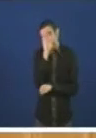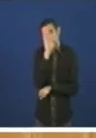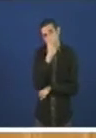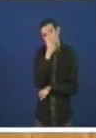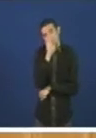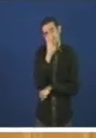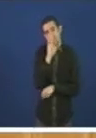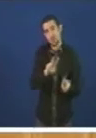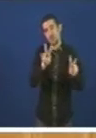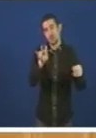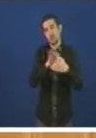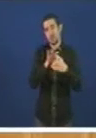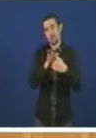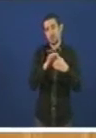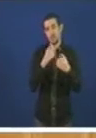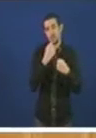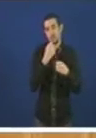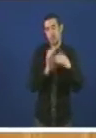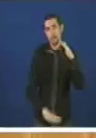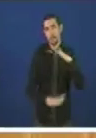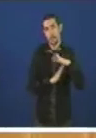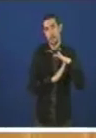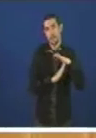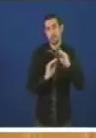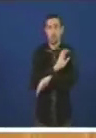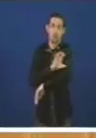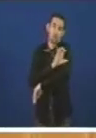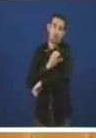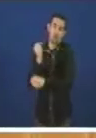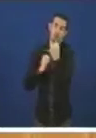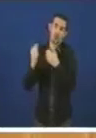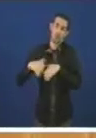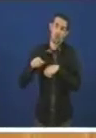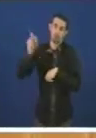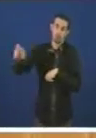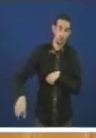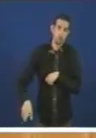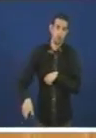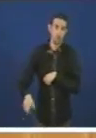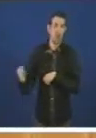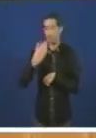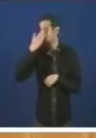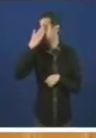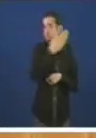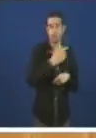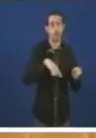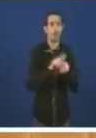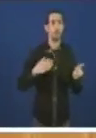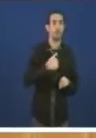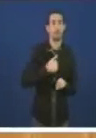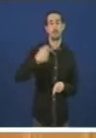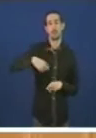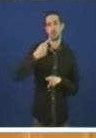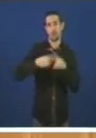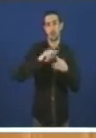nun, vou decir, inactivo Consellerio de Economía e Industria, e que dé a cara como presidente da Xunta de Galiza, que é, se